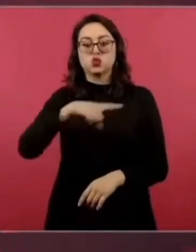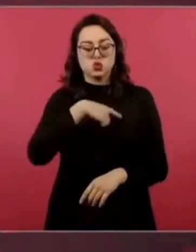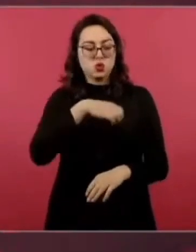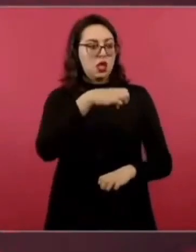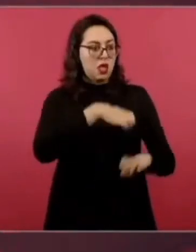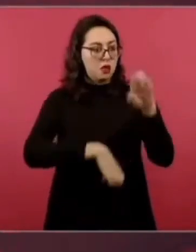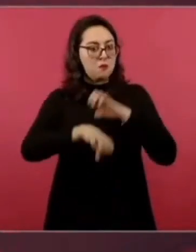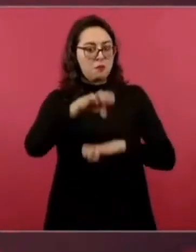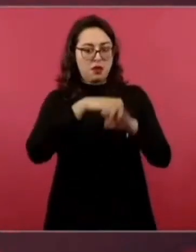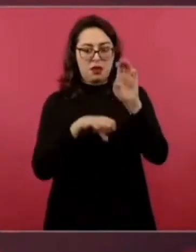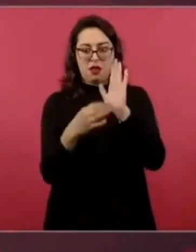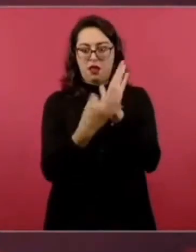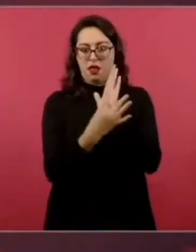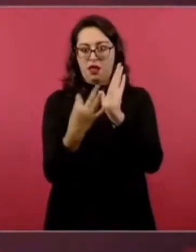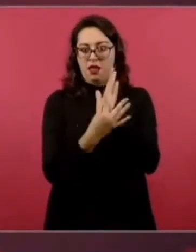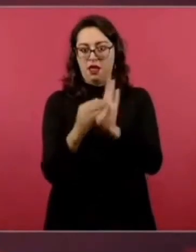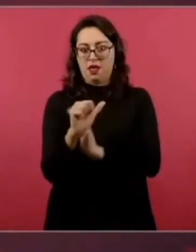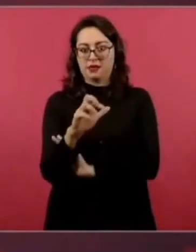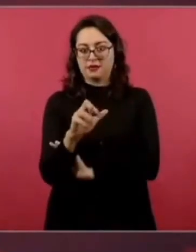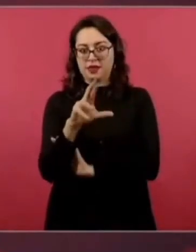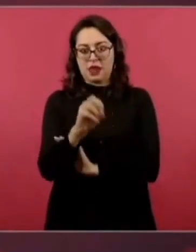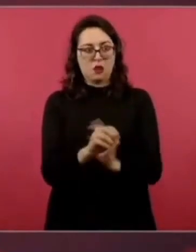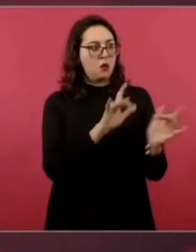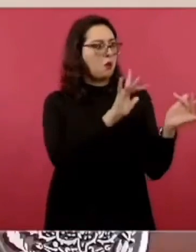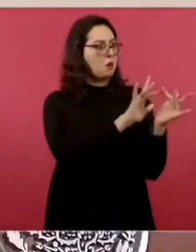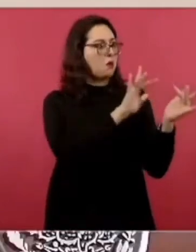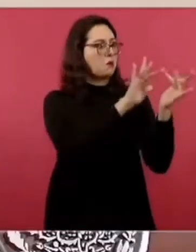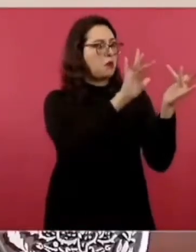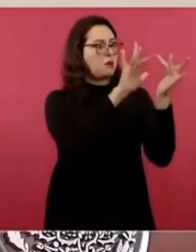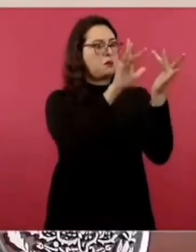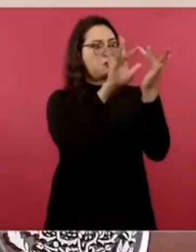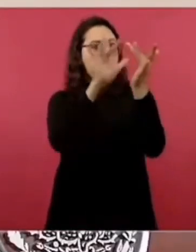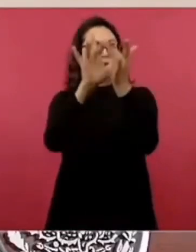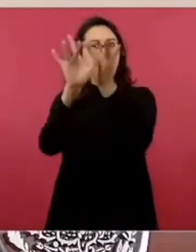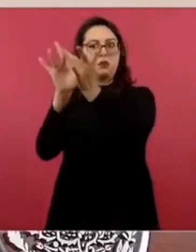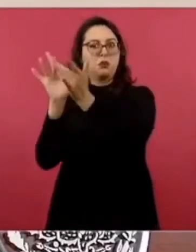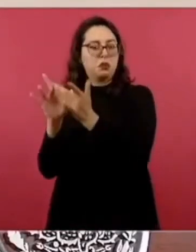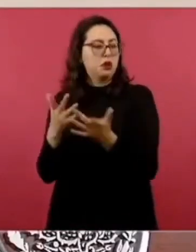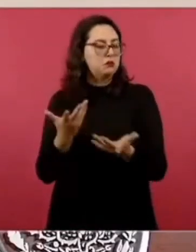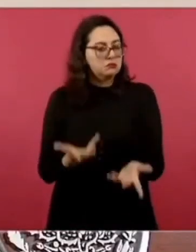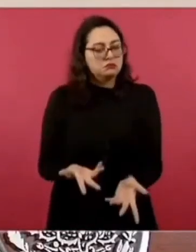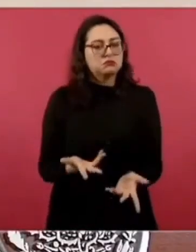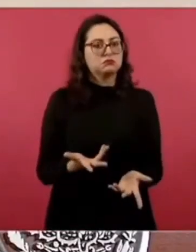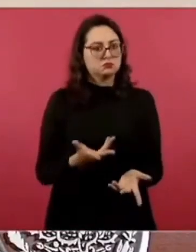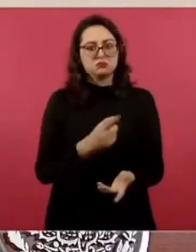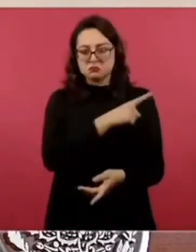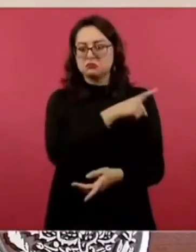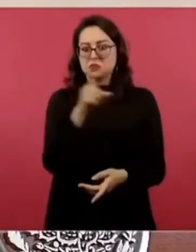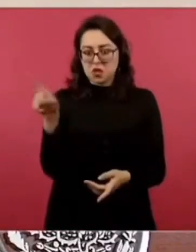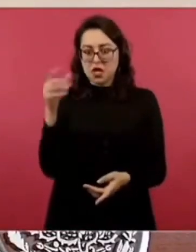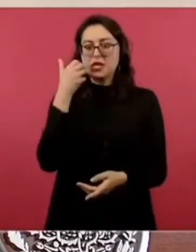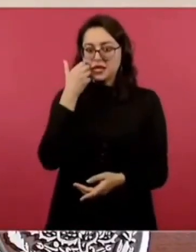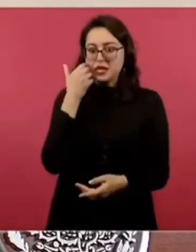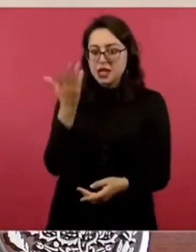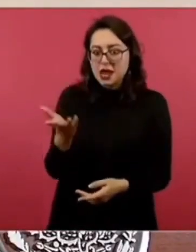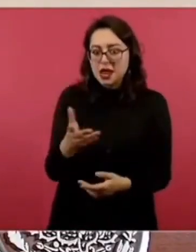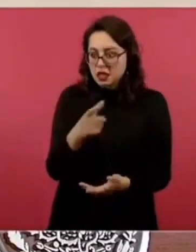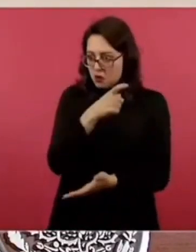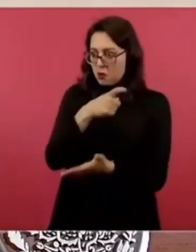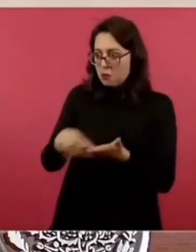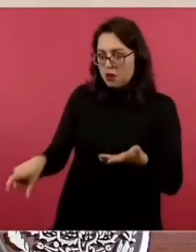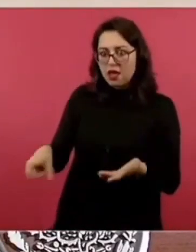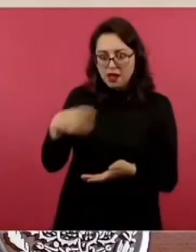grandes y si es necesario personalmente voy a hablar con